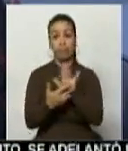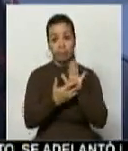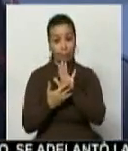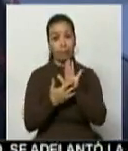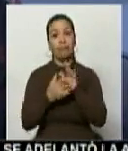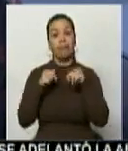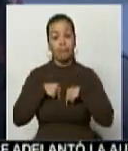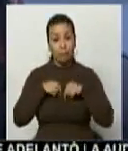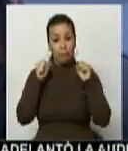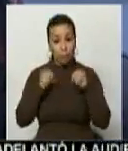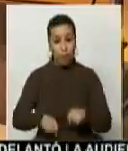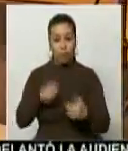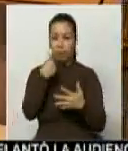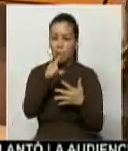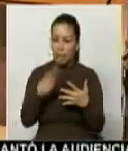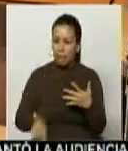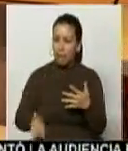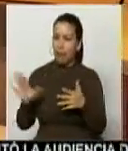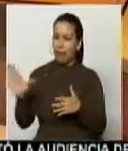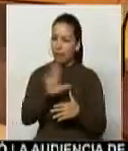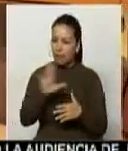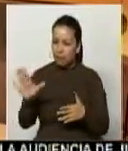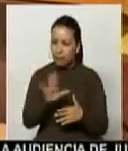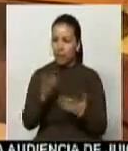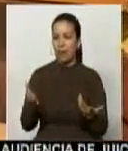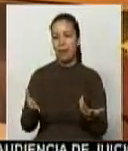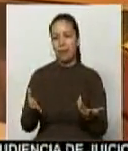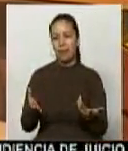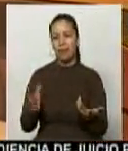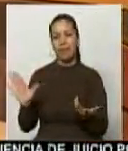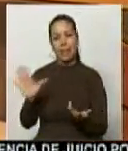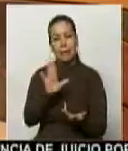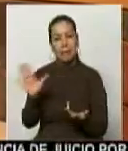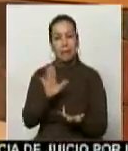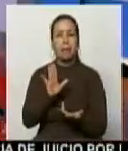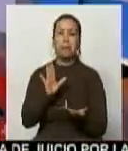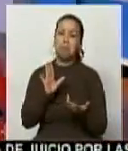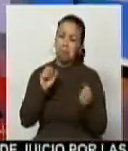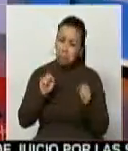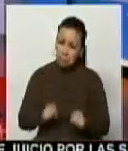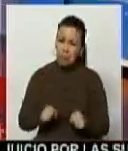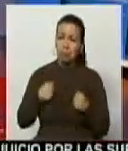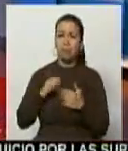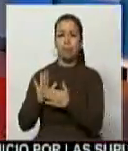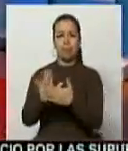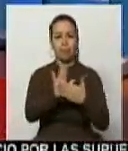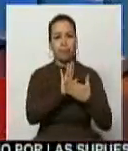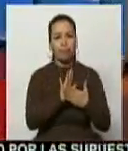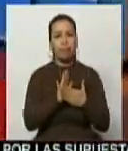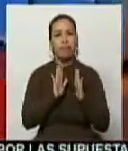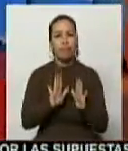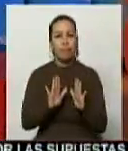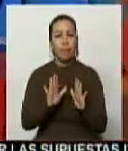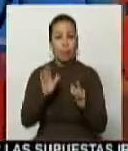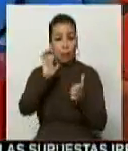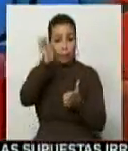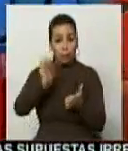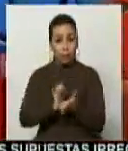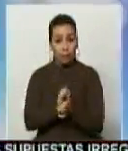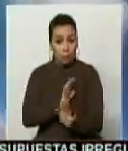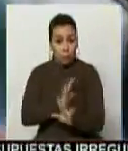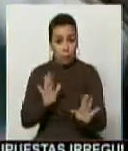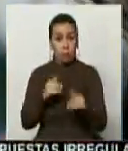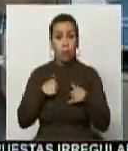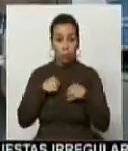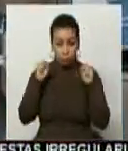diversidad de imágenes, y no solamente de imágenes, sino le podemos brindar al televidente, no solamente el eje cafetero, sino ahora que estamos